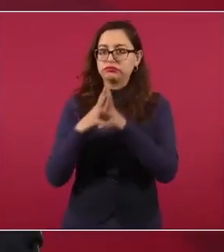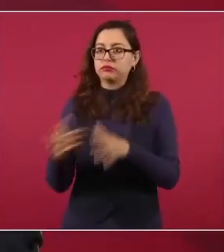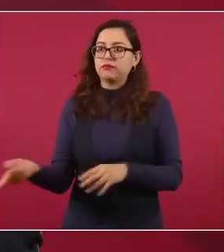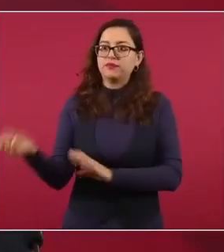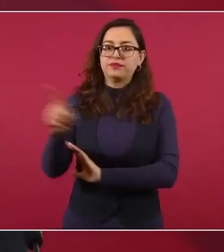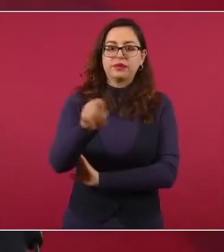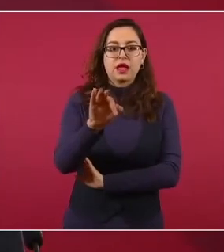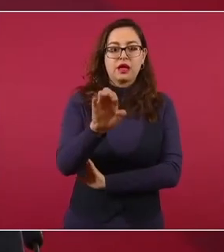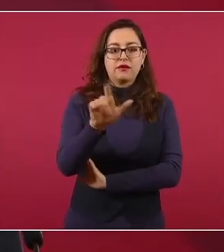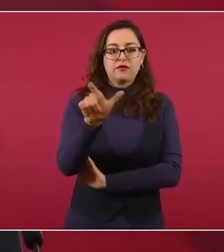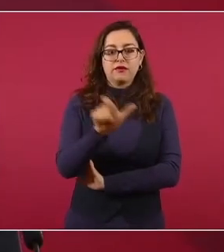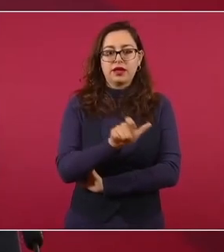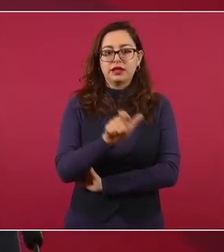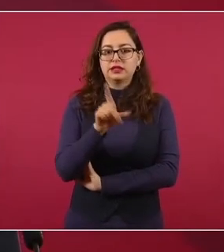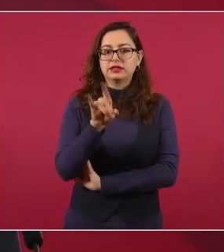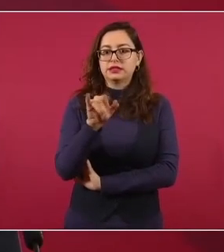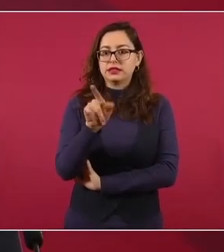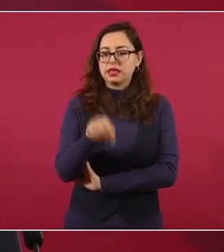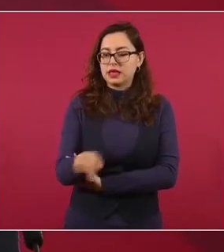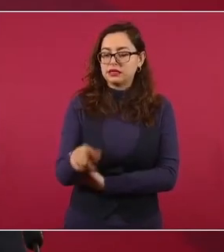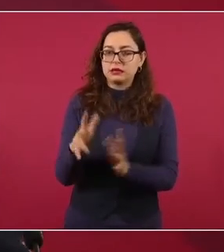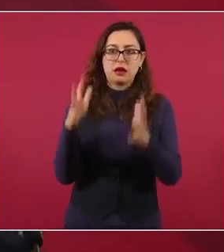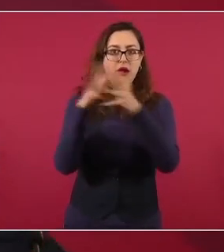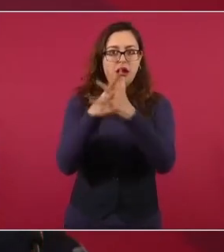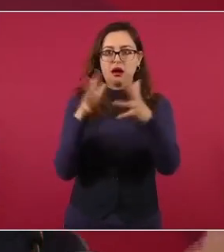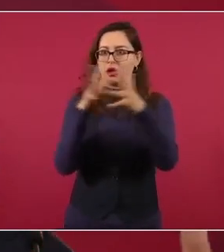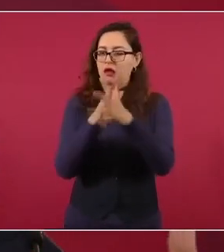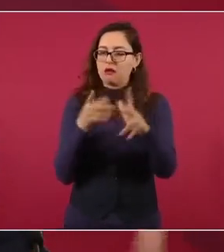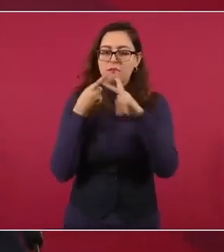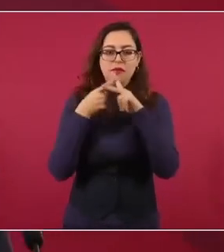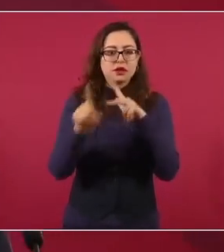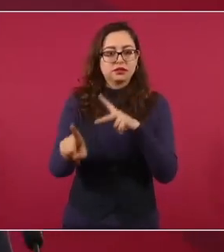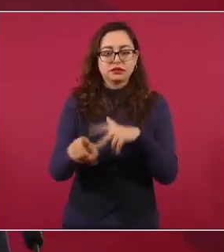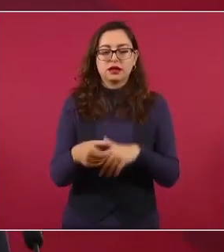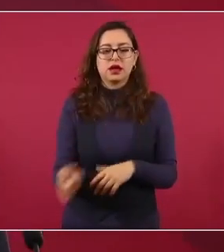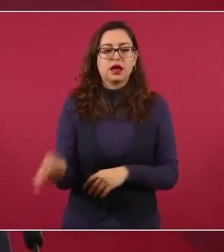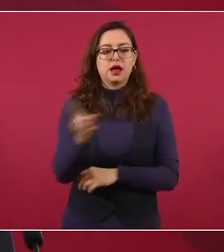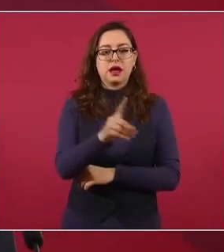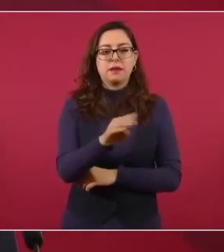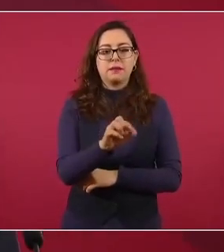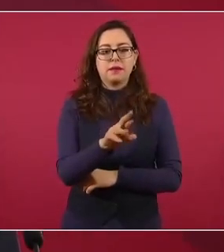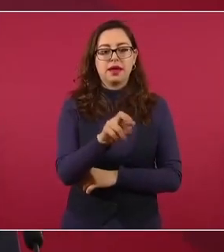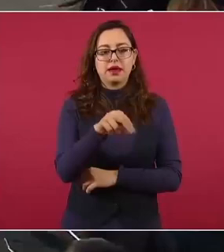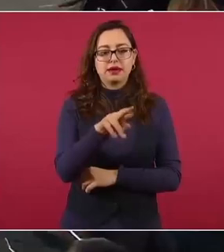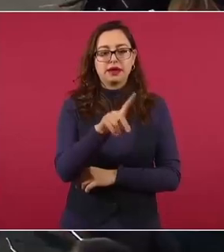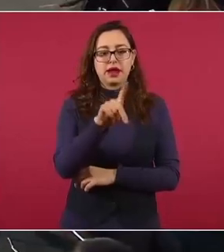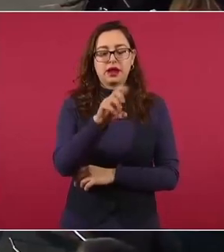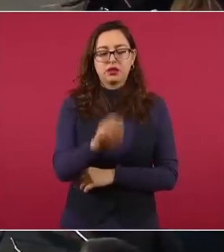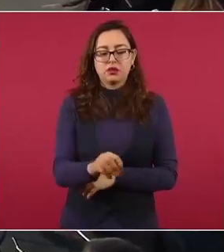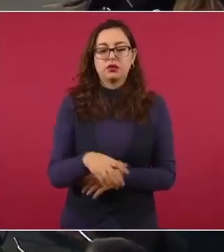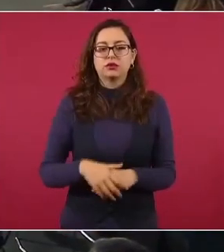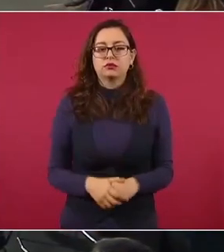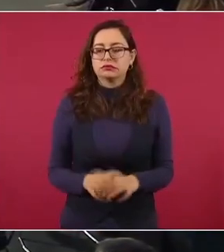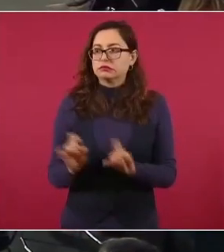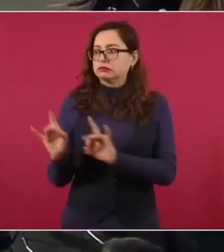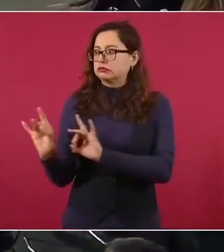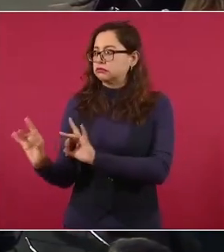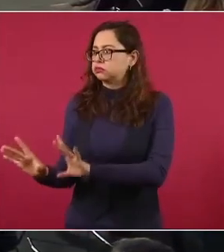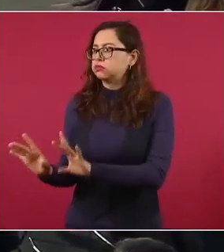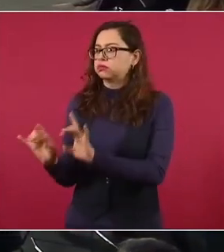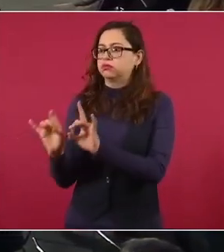Díaz, Bernardo Reyes. Es una situación